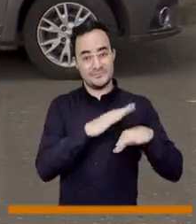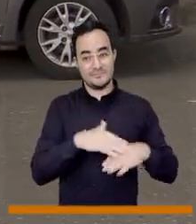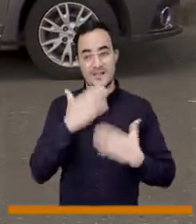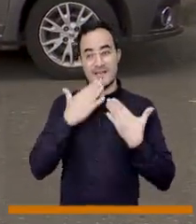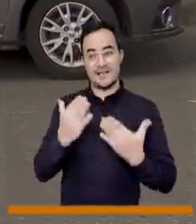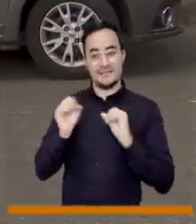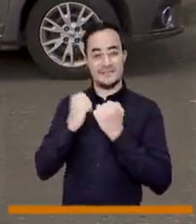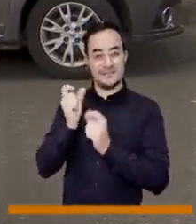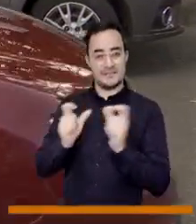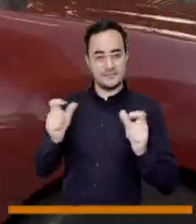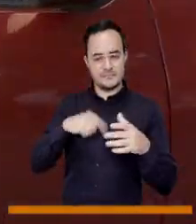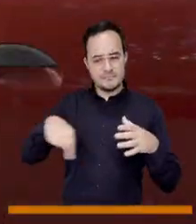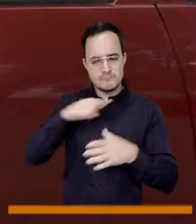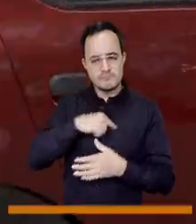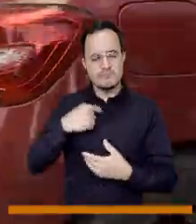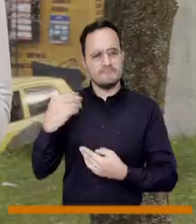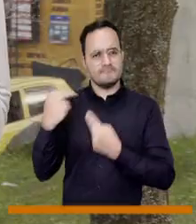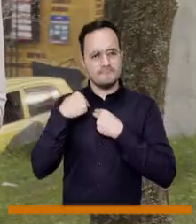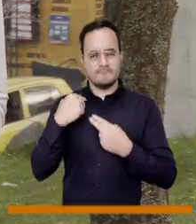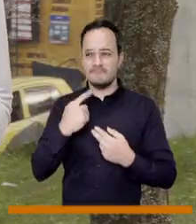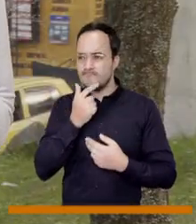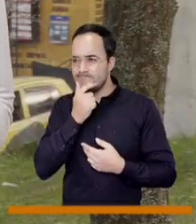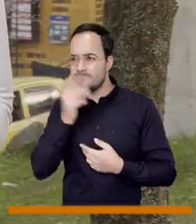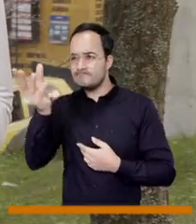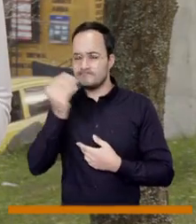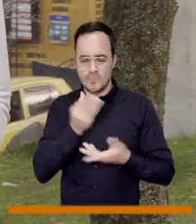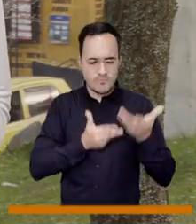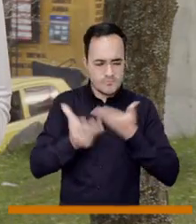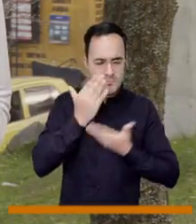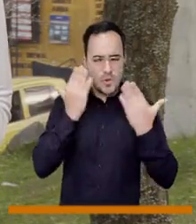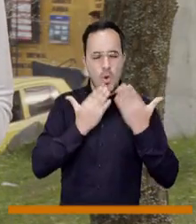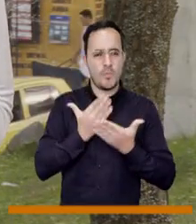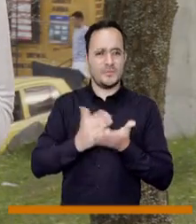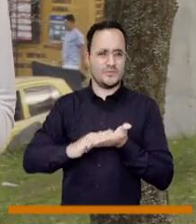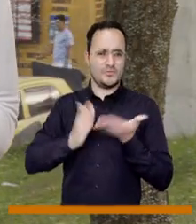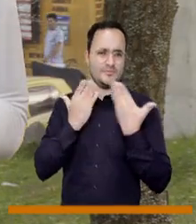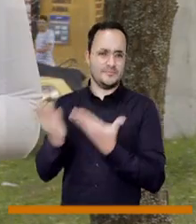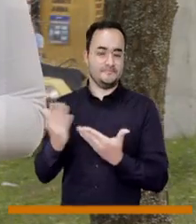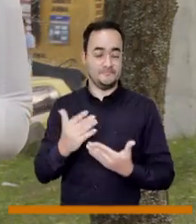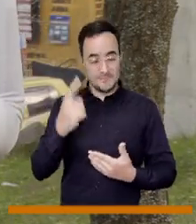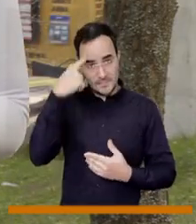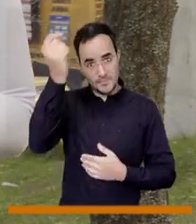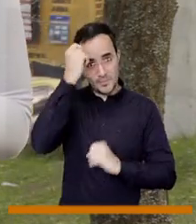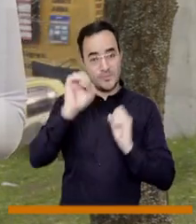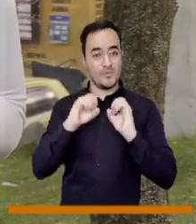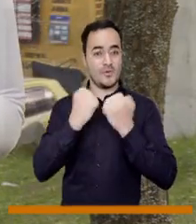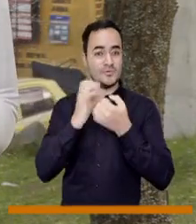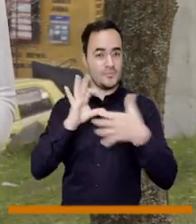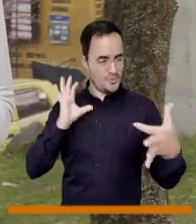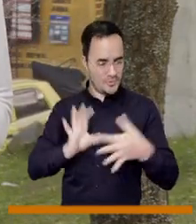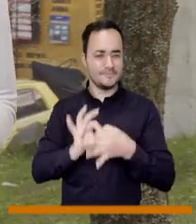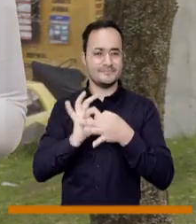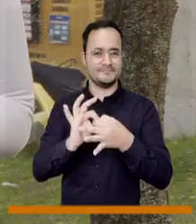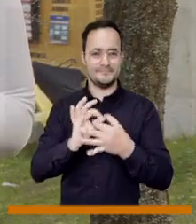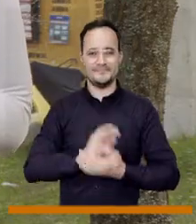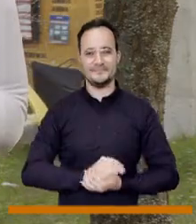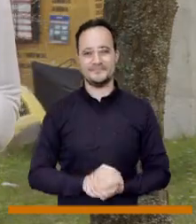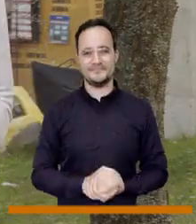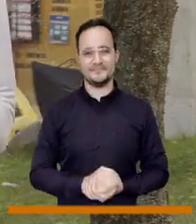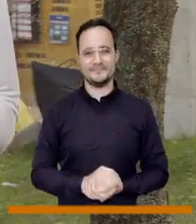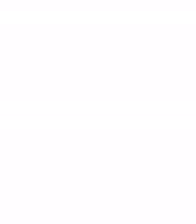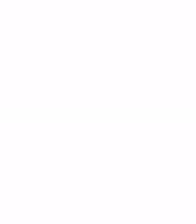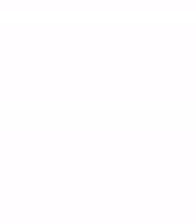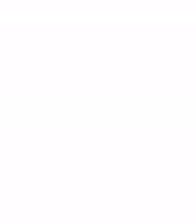Desde el Consejo, a través de sus concejales, buscamos llevar soluciones a los territorios de nuestra ciudad. Porque el Consejo somos tú y yo.